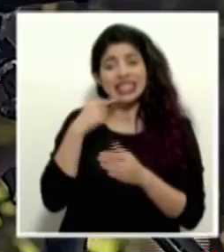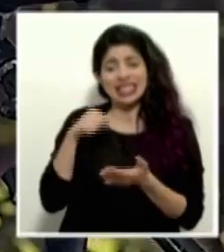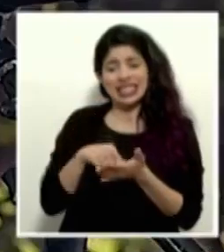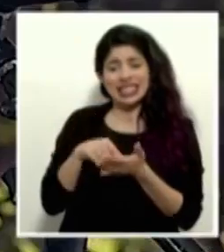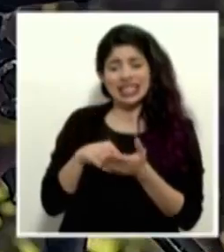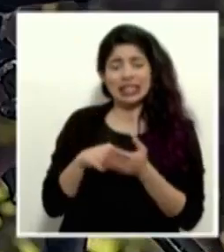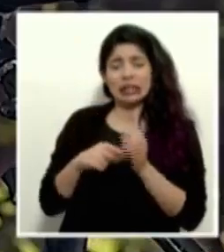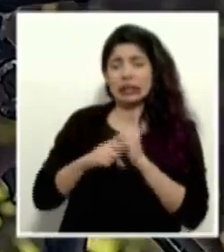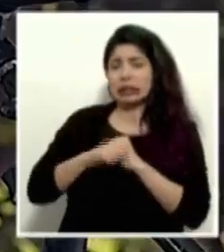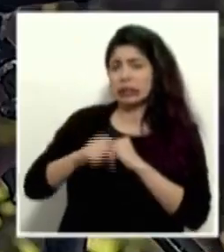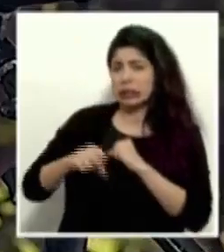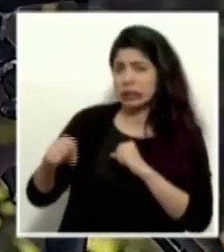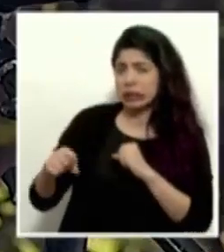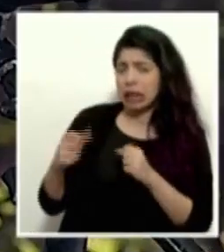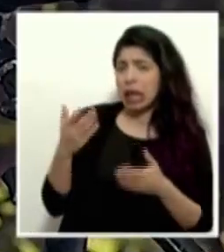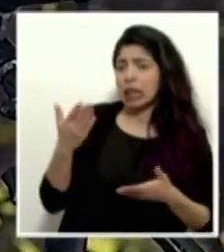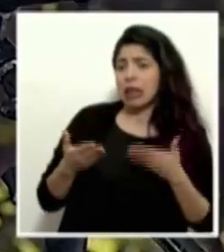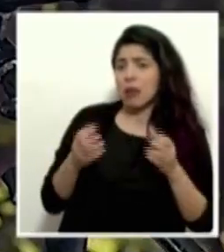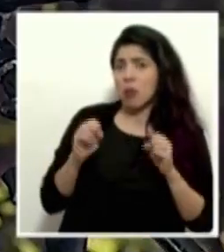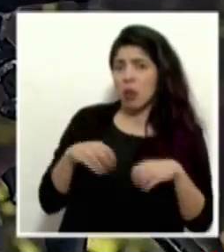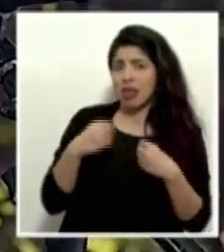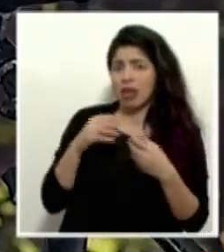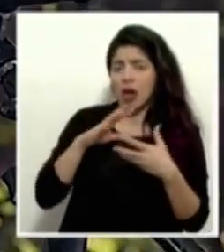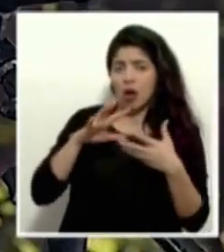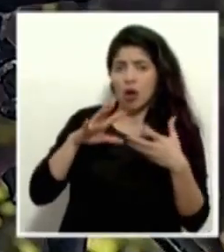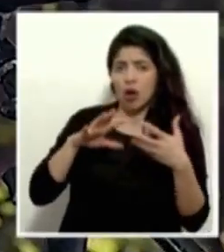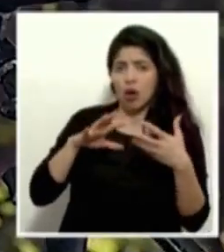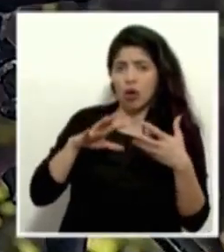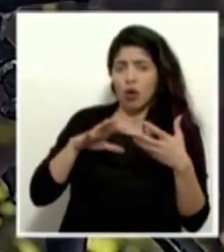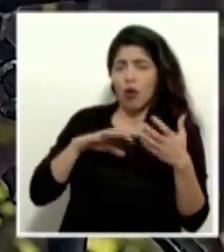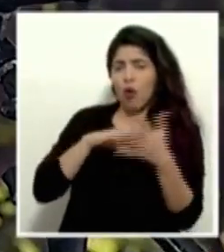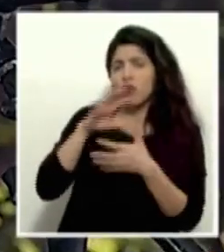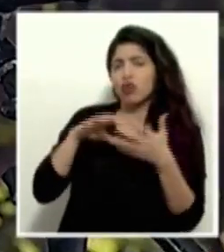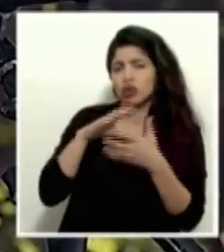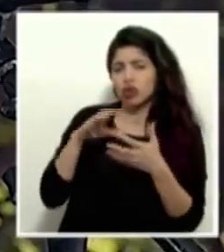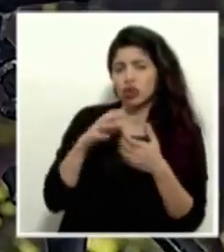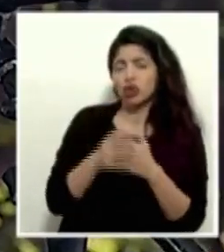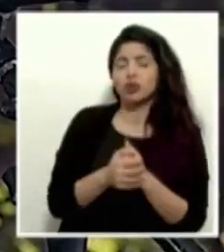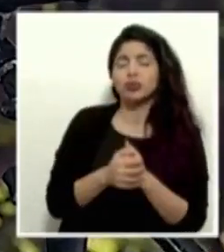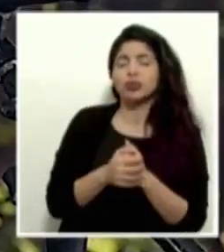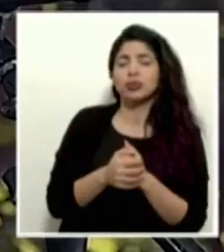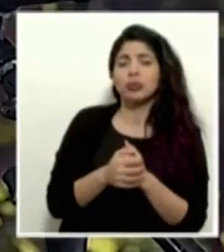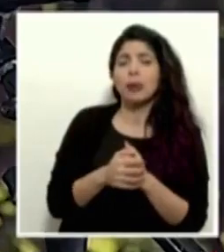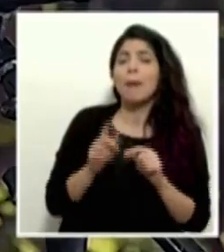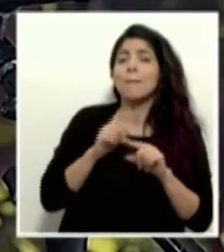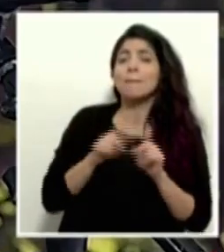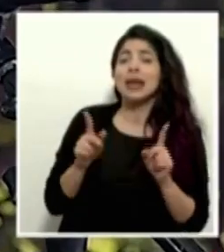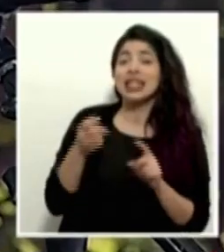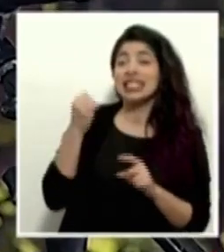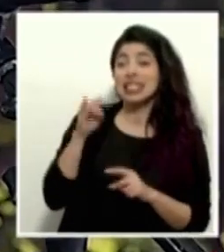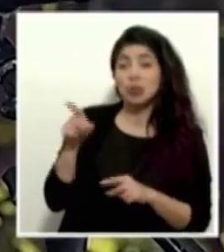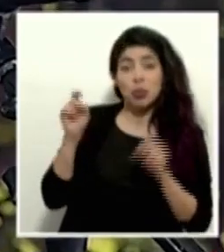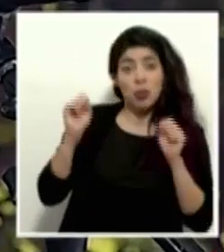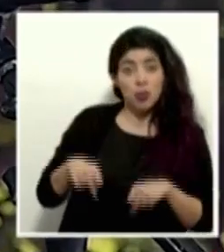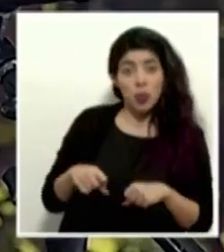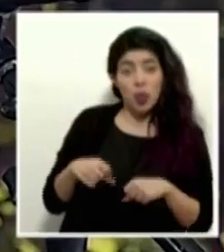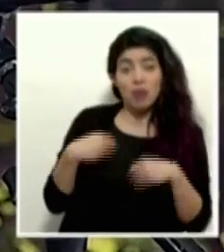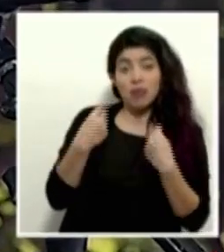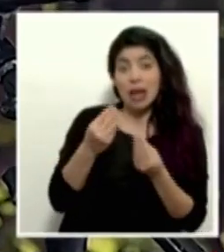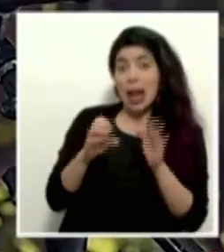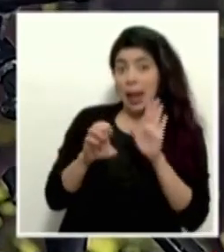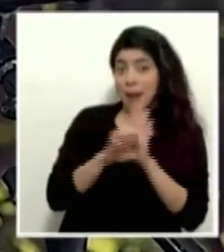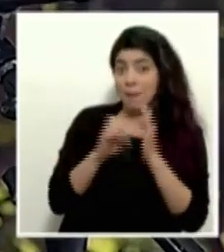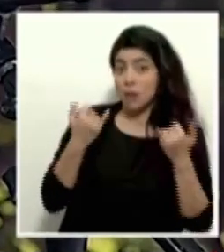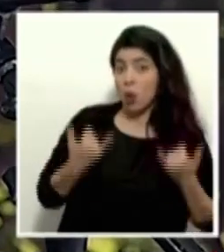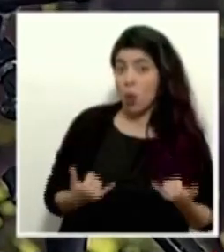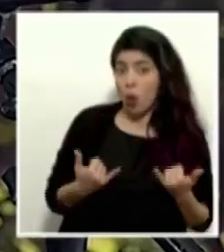criterios muy extensos y que podrían incluso confundirlos, confundirlos, hacernos una confusión, perdón, pero si usted pudiera ejemplificar en este